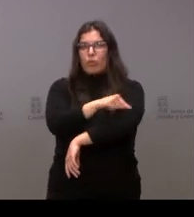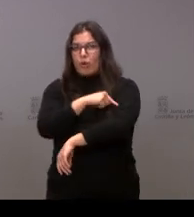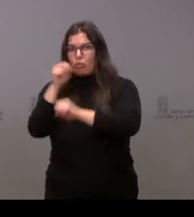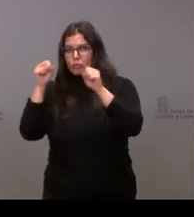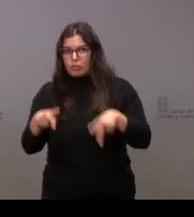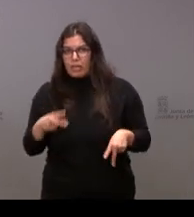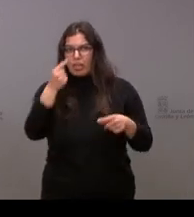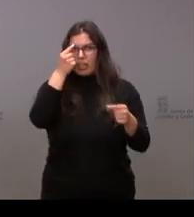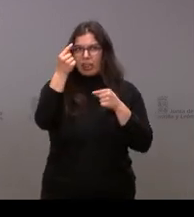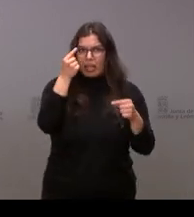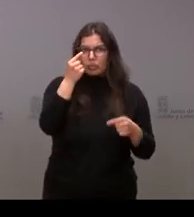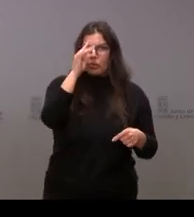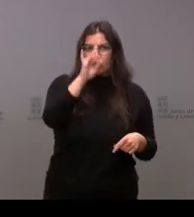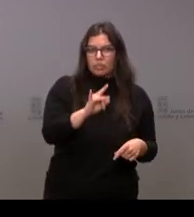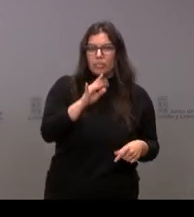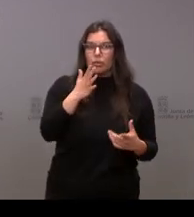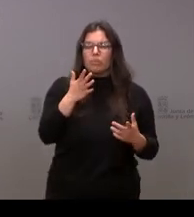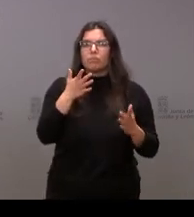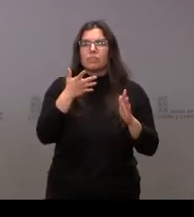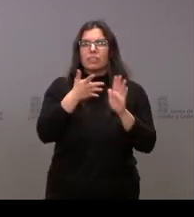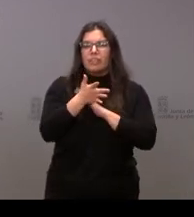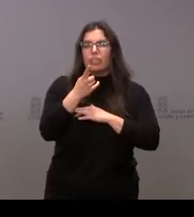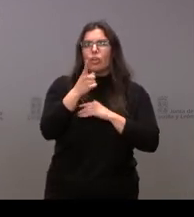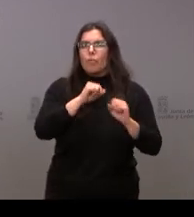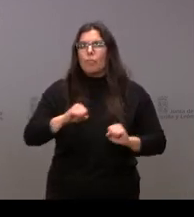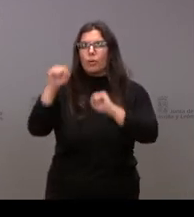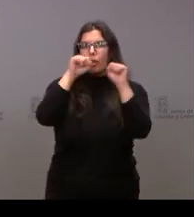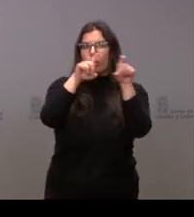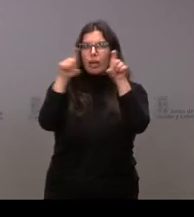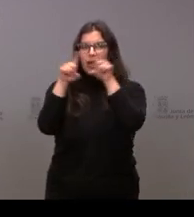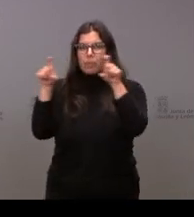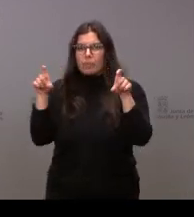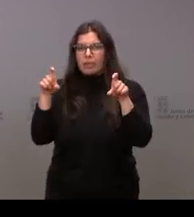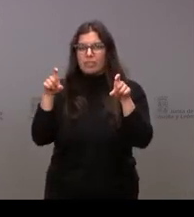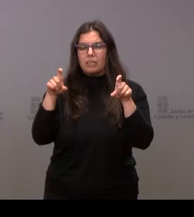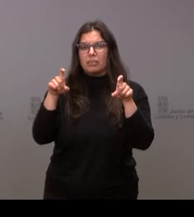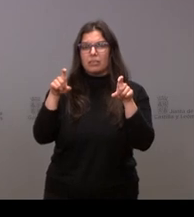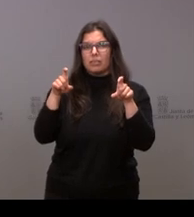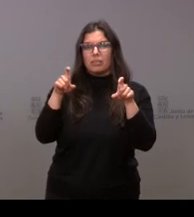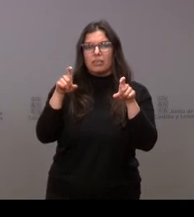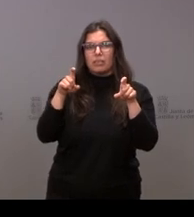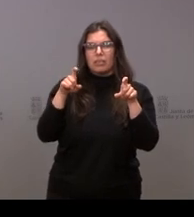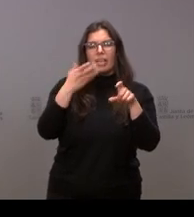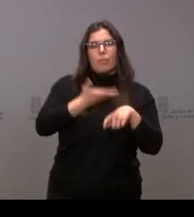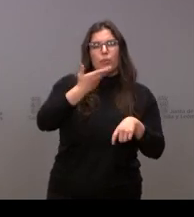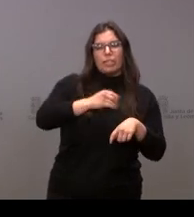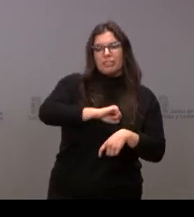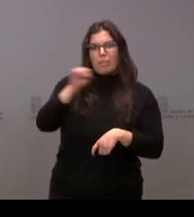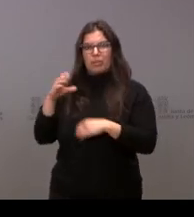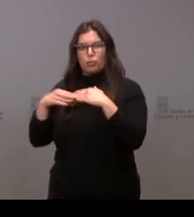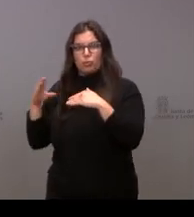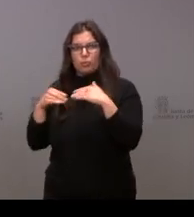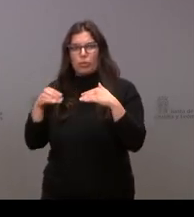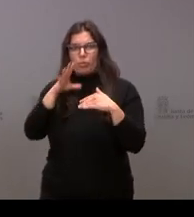sé si es que vale más la protección de las empresas, en este caso, que la de los usuarios, teniendo en cuenta, además, que no está